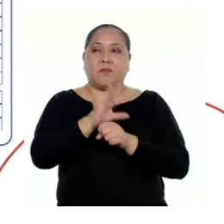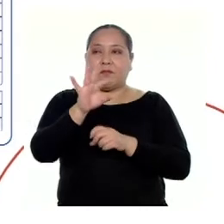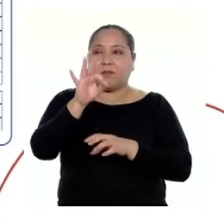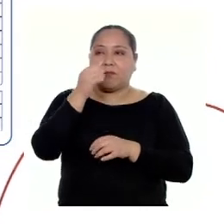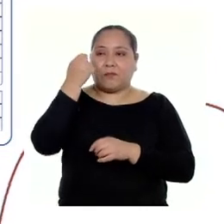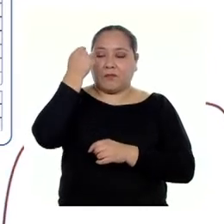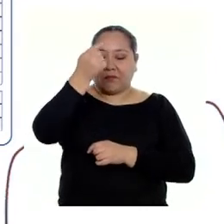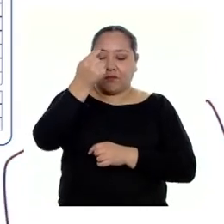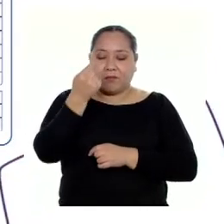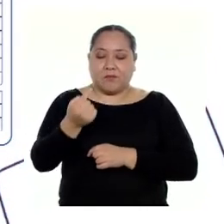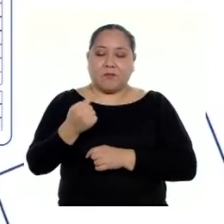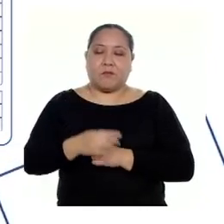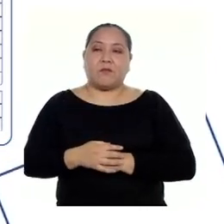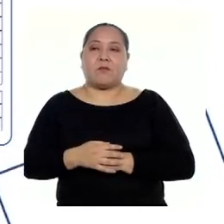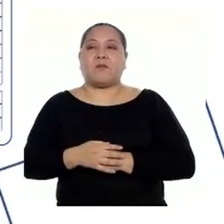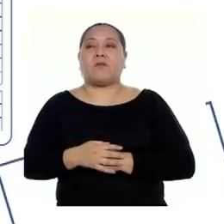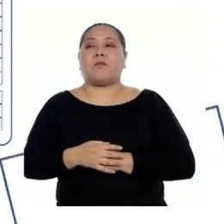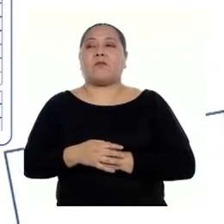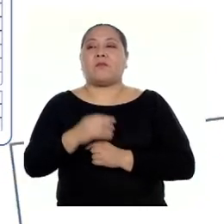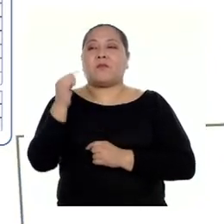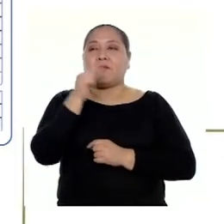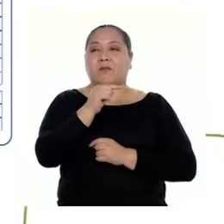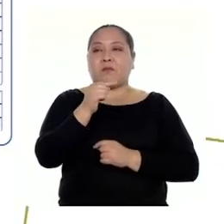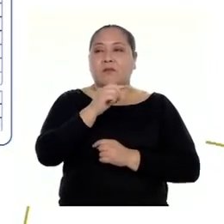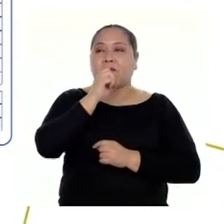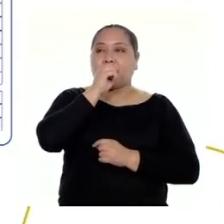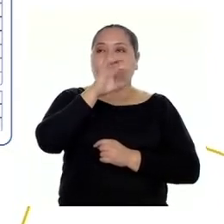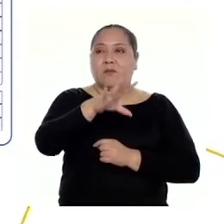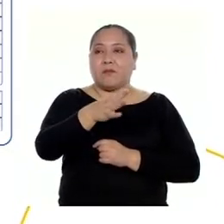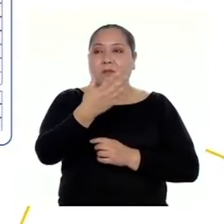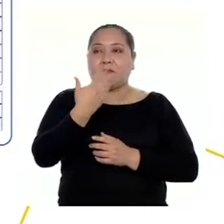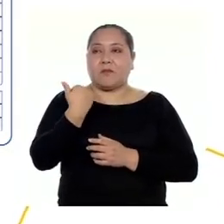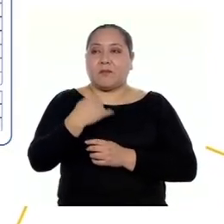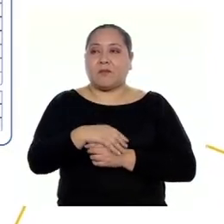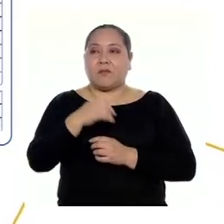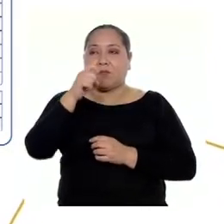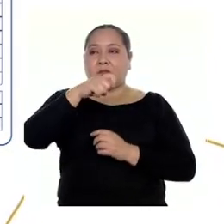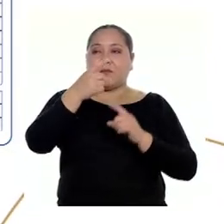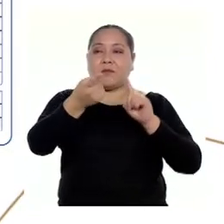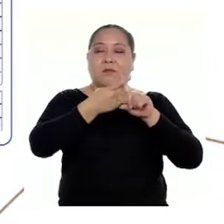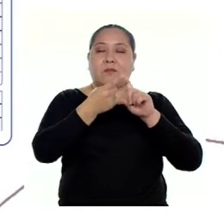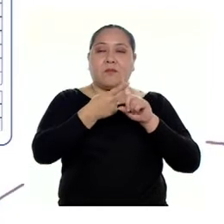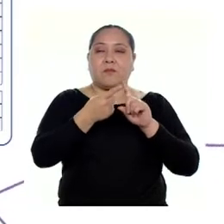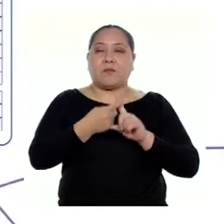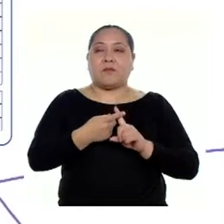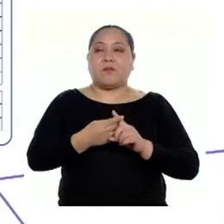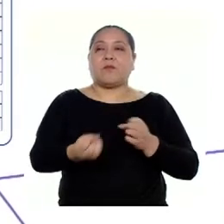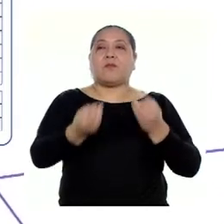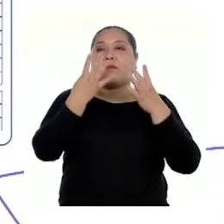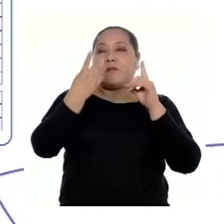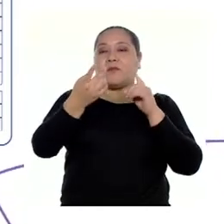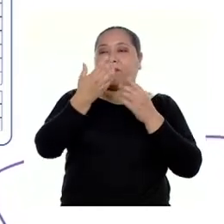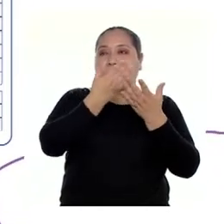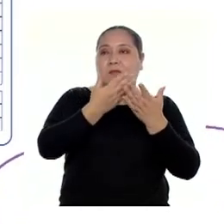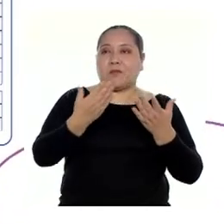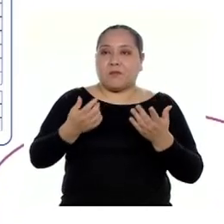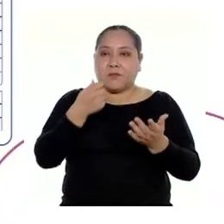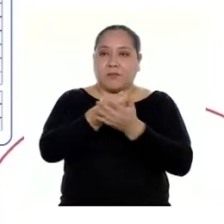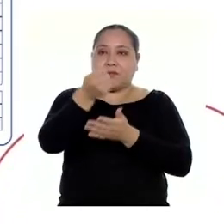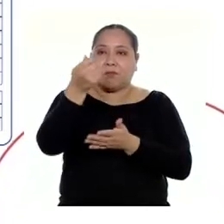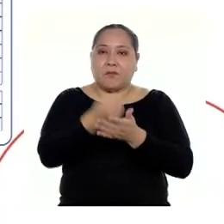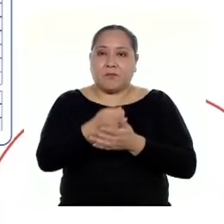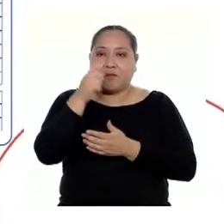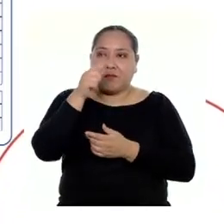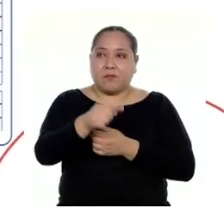de cada artículo. Para ello, como dijiste hace poco, debemos multiplicar la cantidad de productos que se van a adquirir